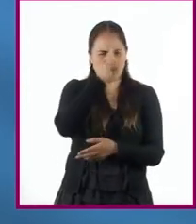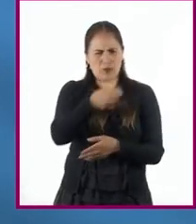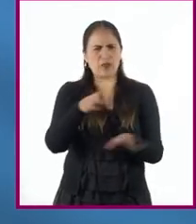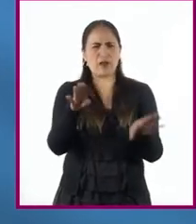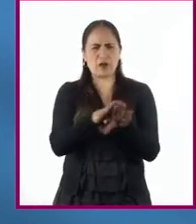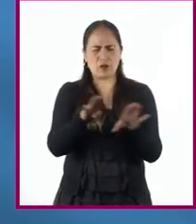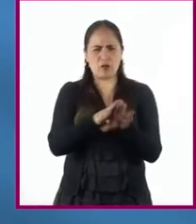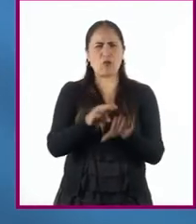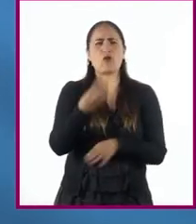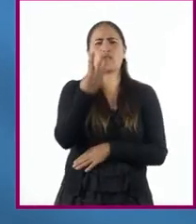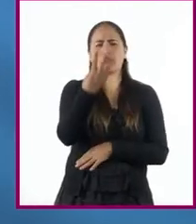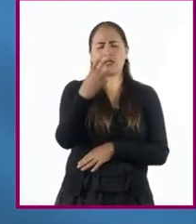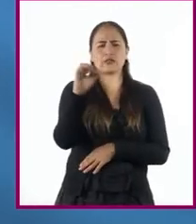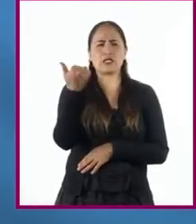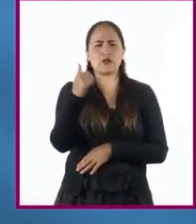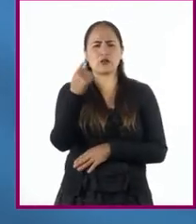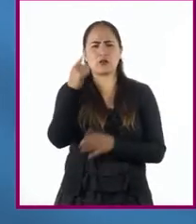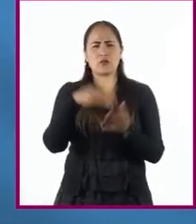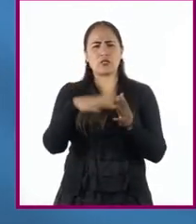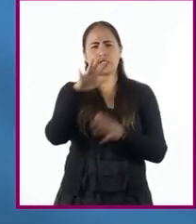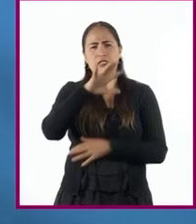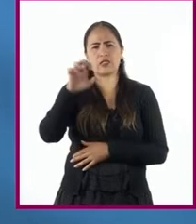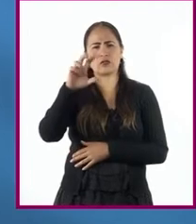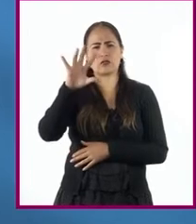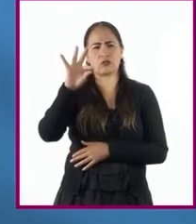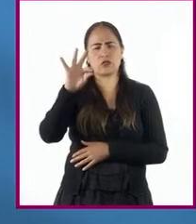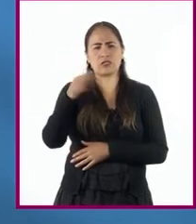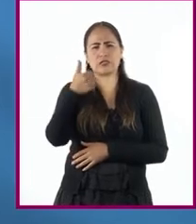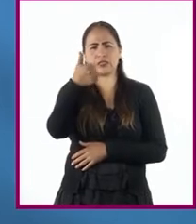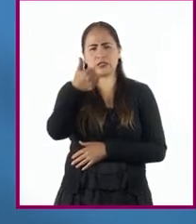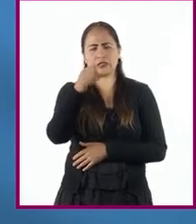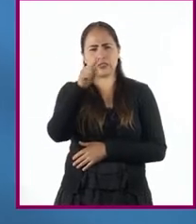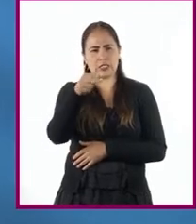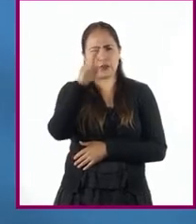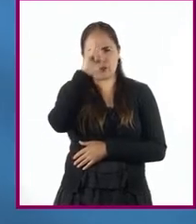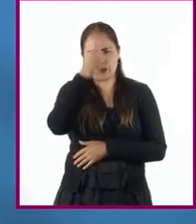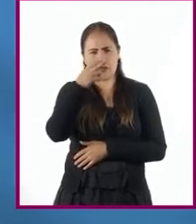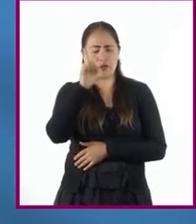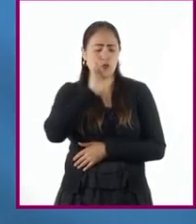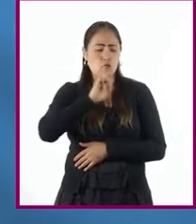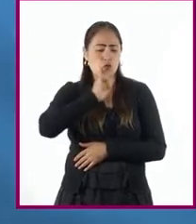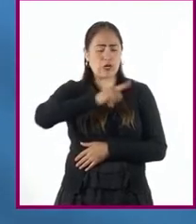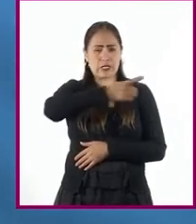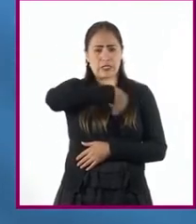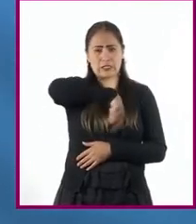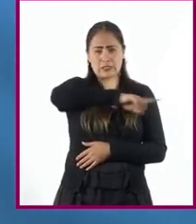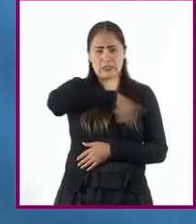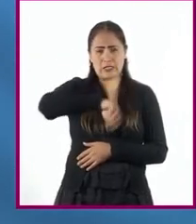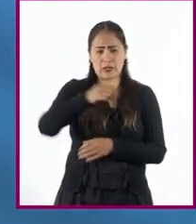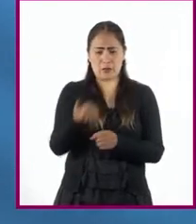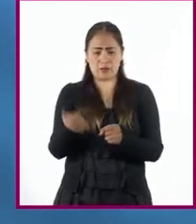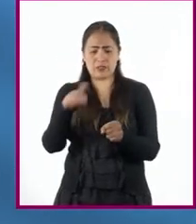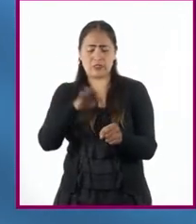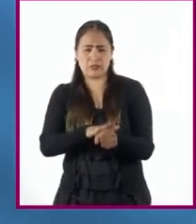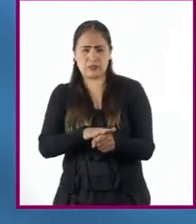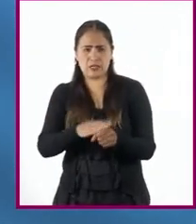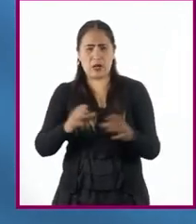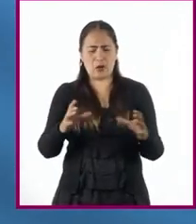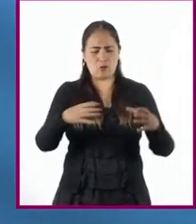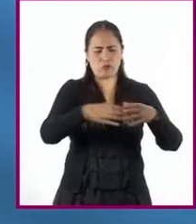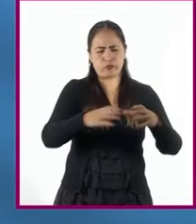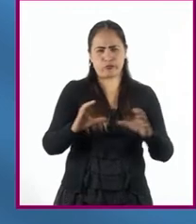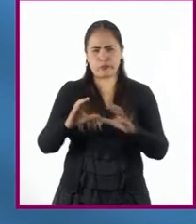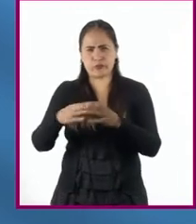del 3 de agosto de 1546, en la que se prohibía a las mujeres administrar encomiendas por sí